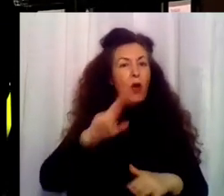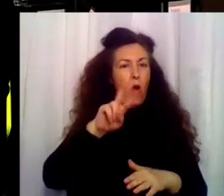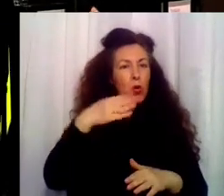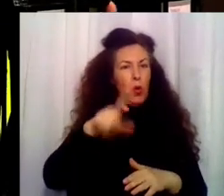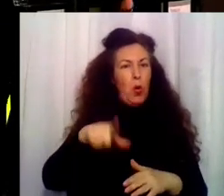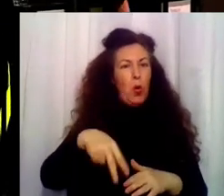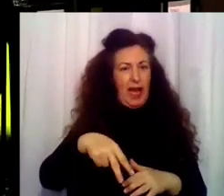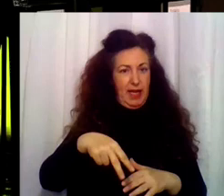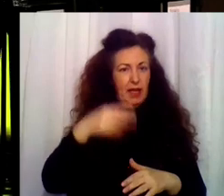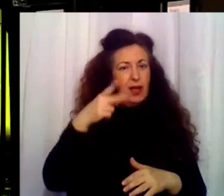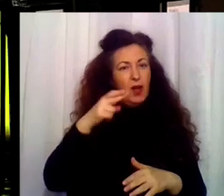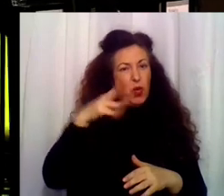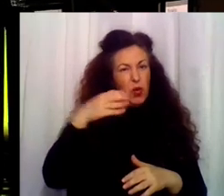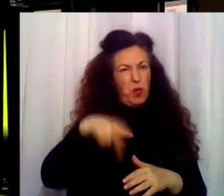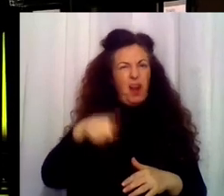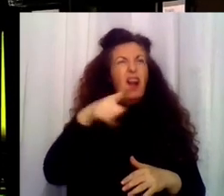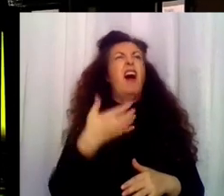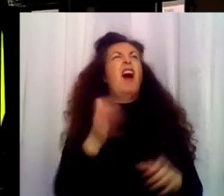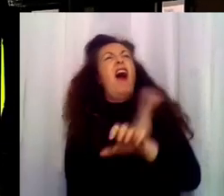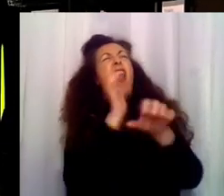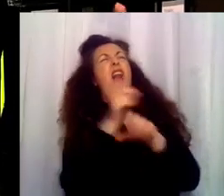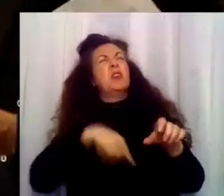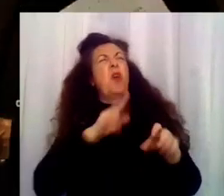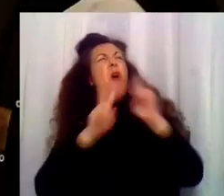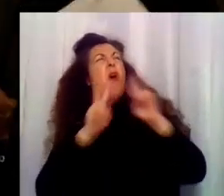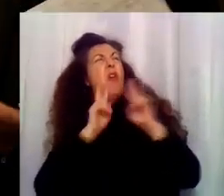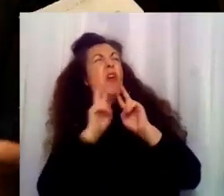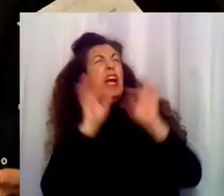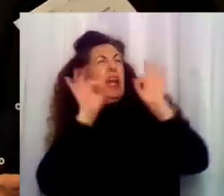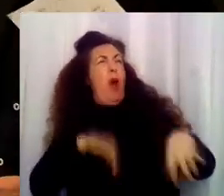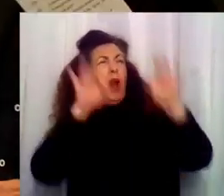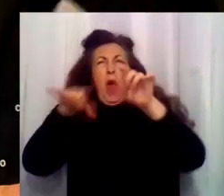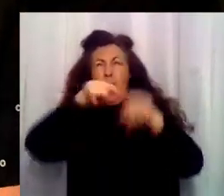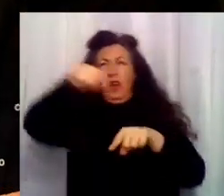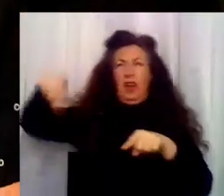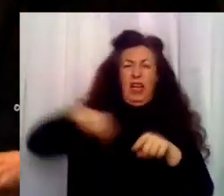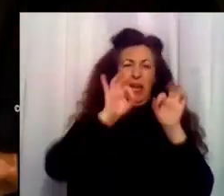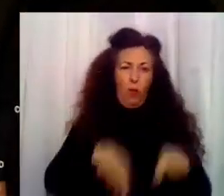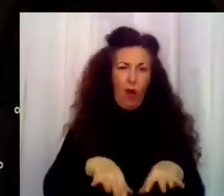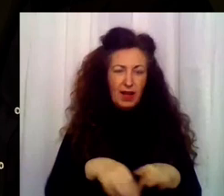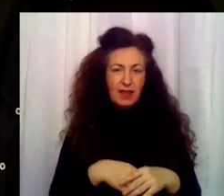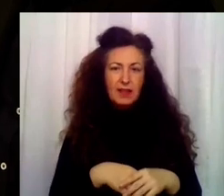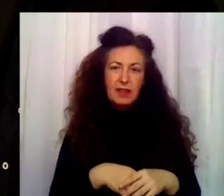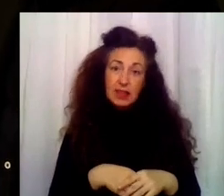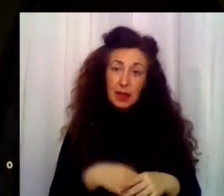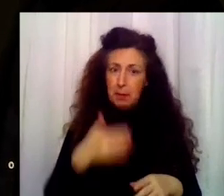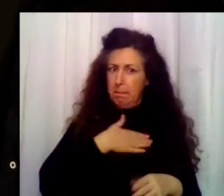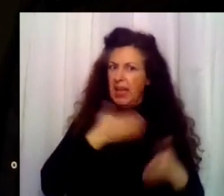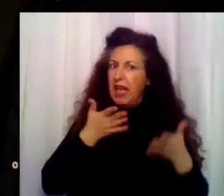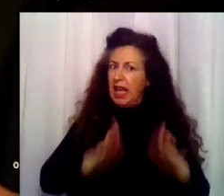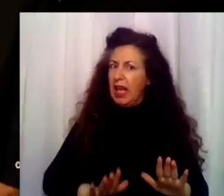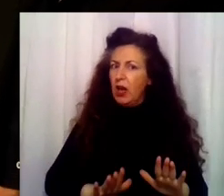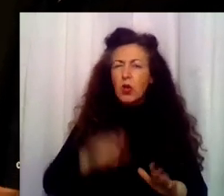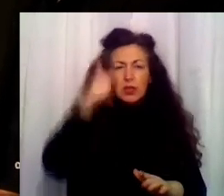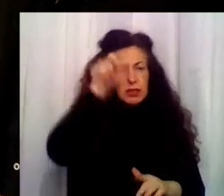todos. No, no, no. Un poco de respeto. Silencio, por favor, un poco de respeto. Mi hijo es un chico